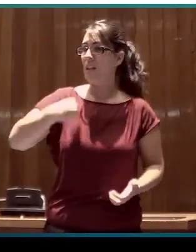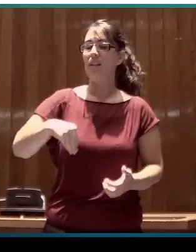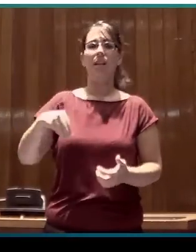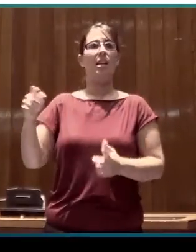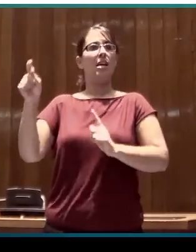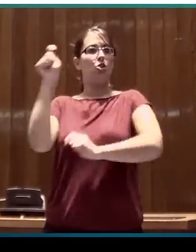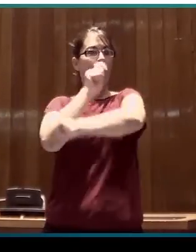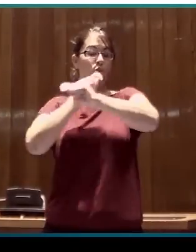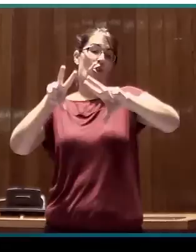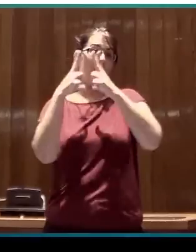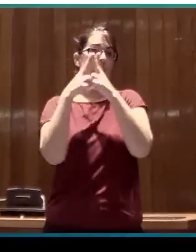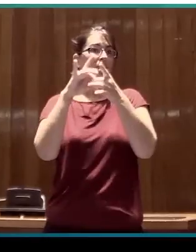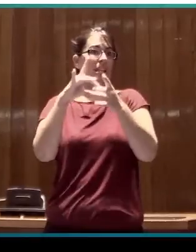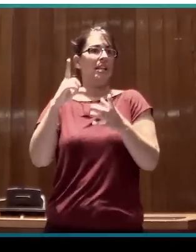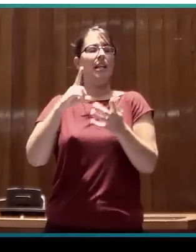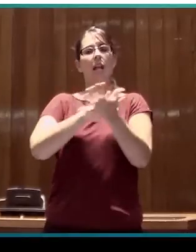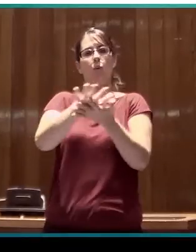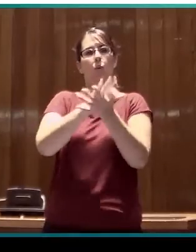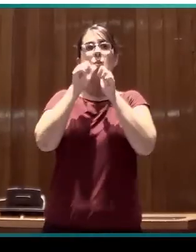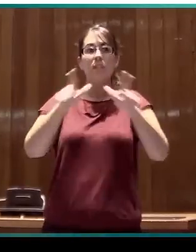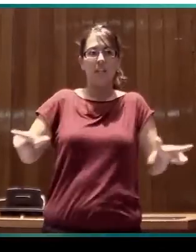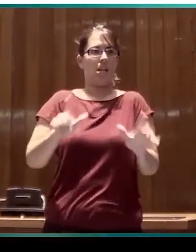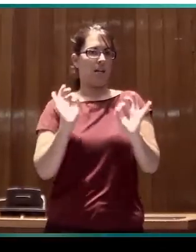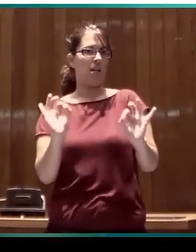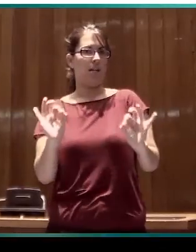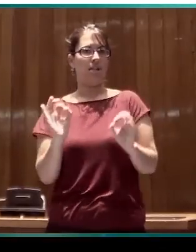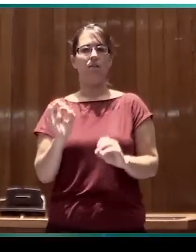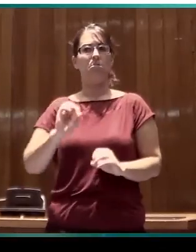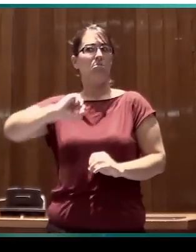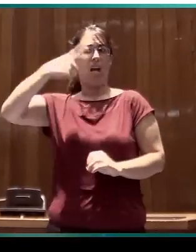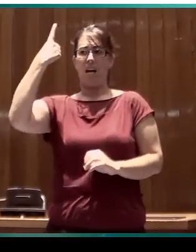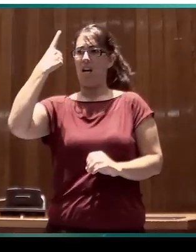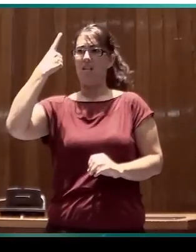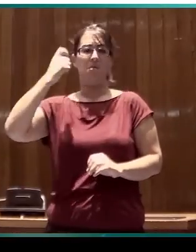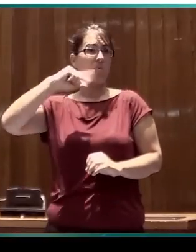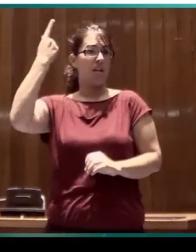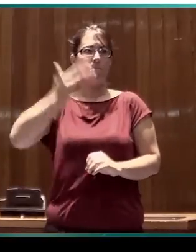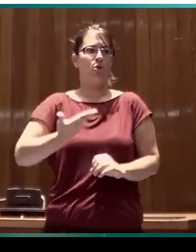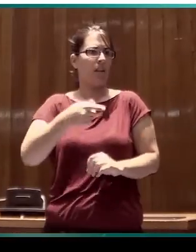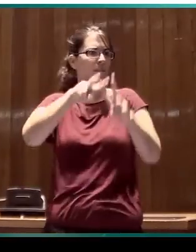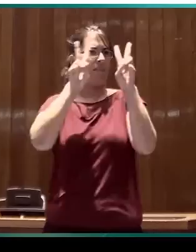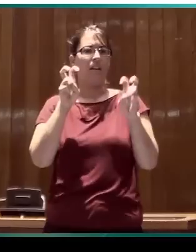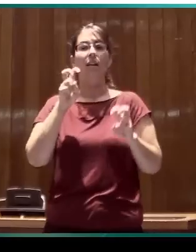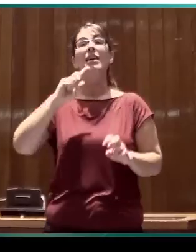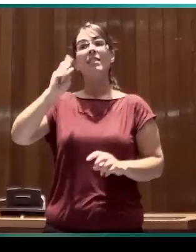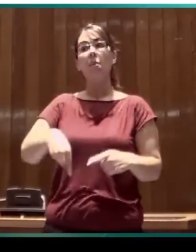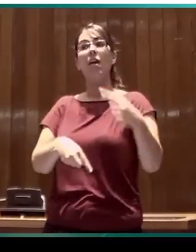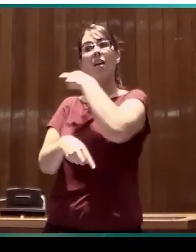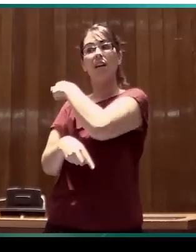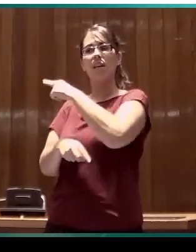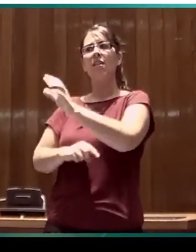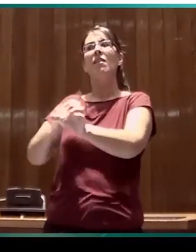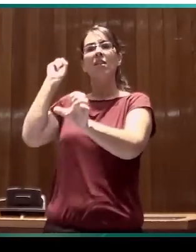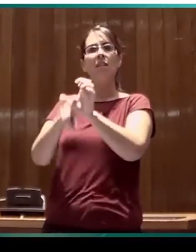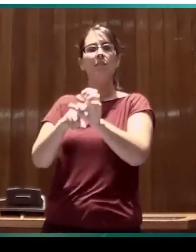Lingüística de la Lengua de Signos, Sign Language and Linguistics Society, la más importante en este terreno, y miembro correspondiente del